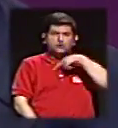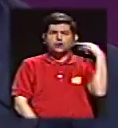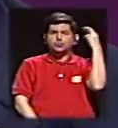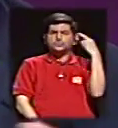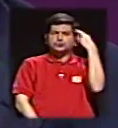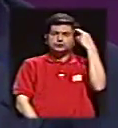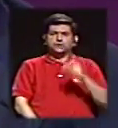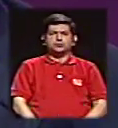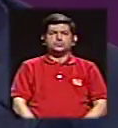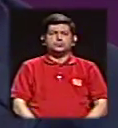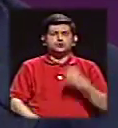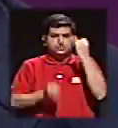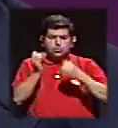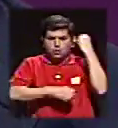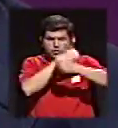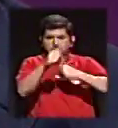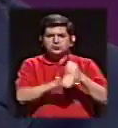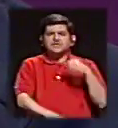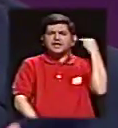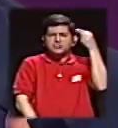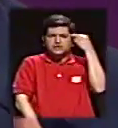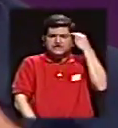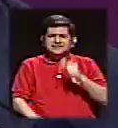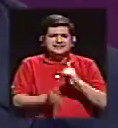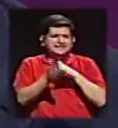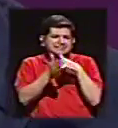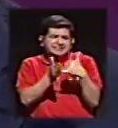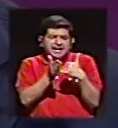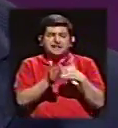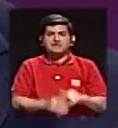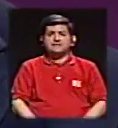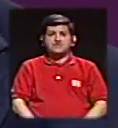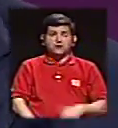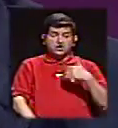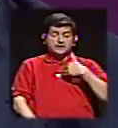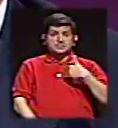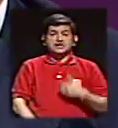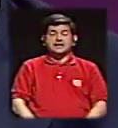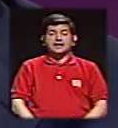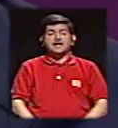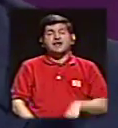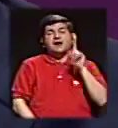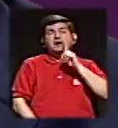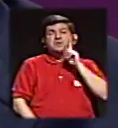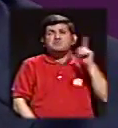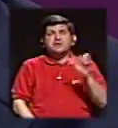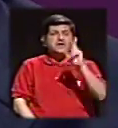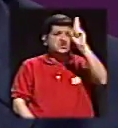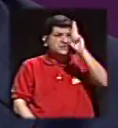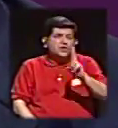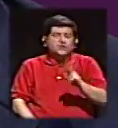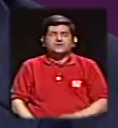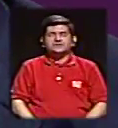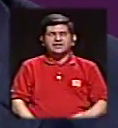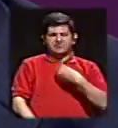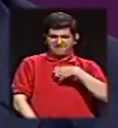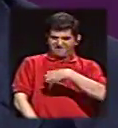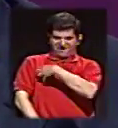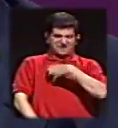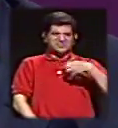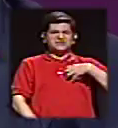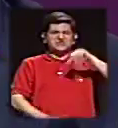reflexionar que el Estado en los últimos años se ha debilitado. Y si el Estado se ha debilitado, tenemos un mito de una Costa Rica que se llamaba la Suiza